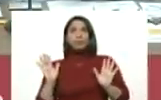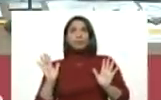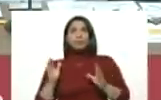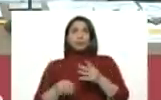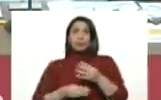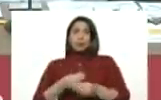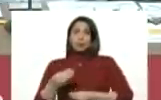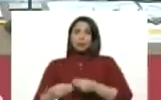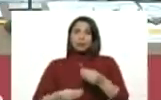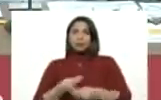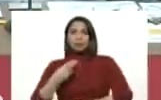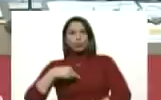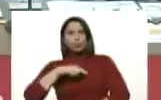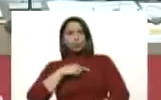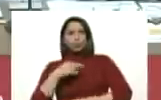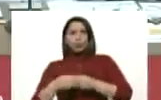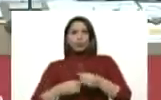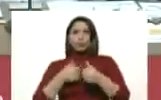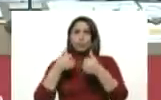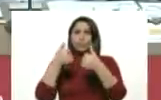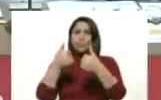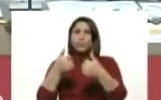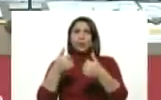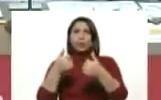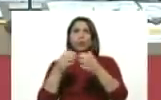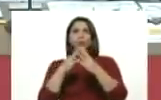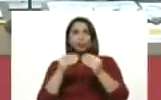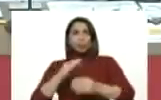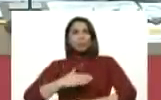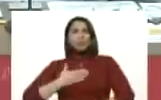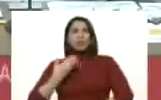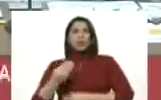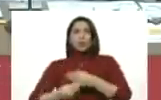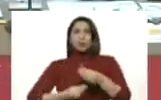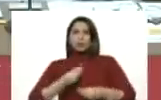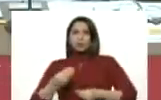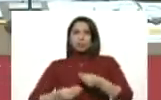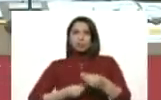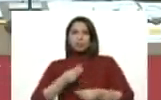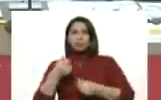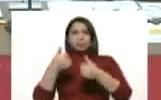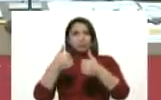hacer si lo hacemos bien. Todo se puede hacer si lo hacemos bien.